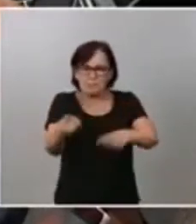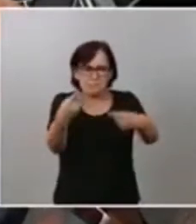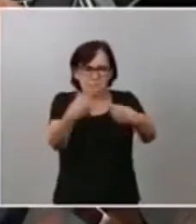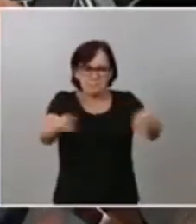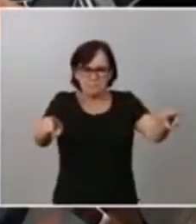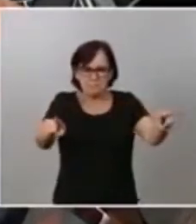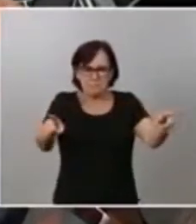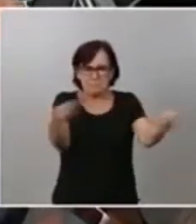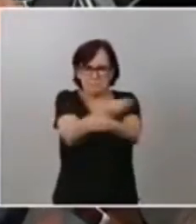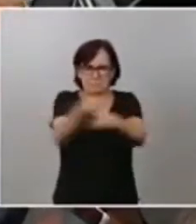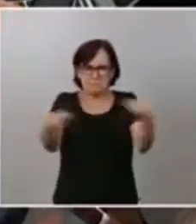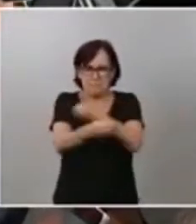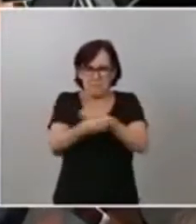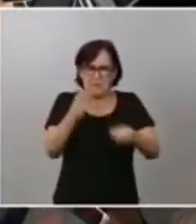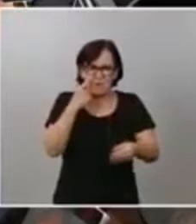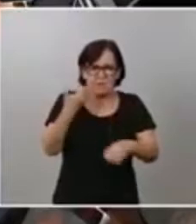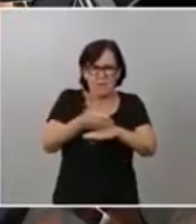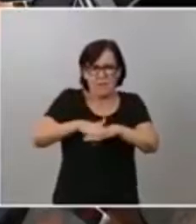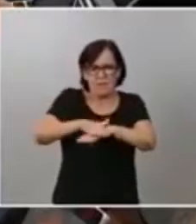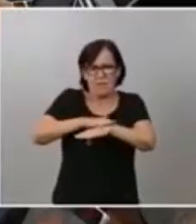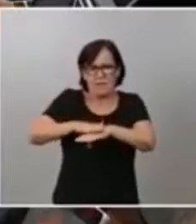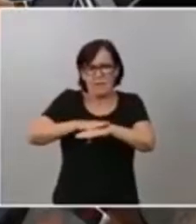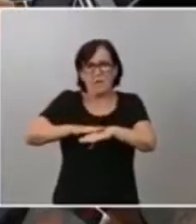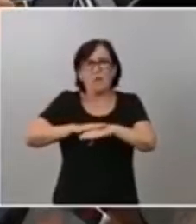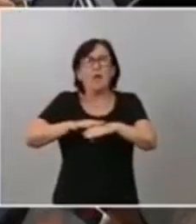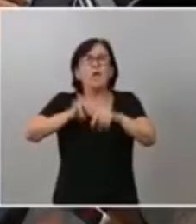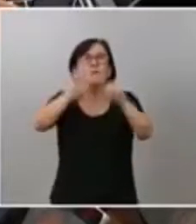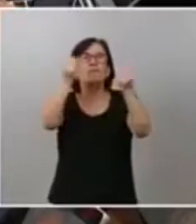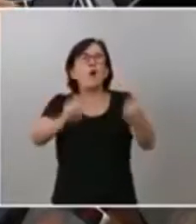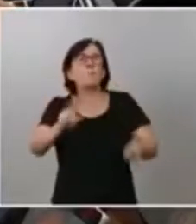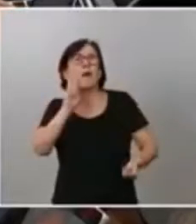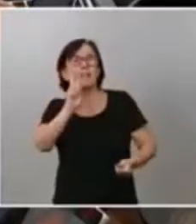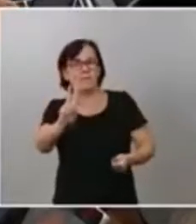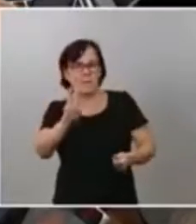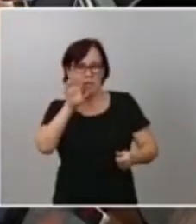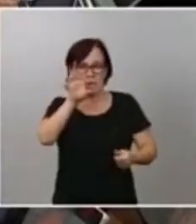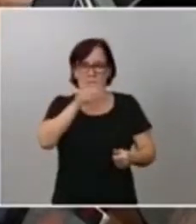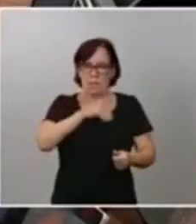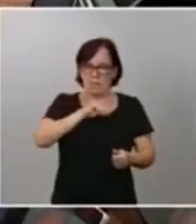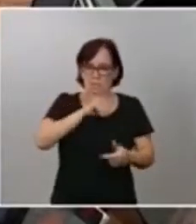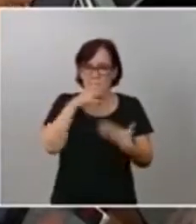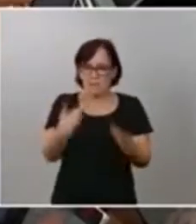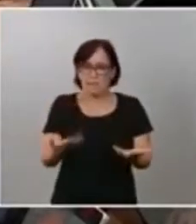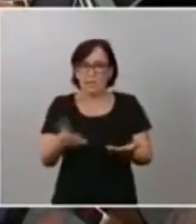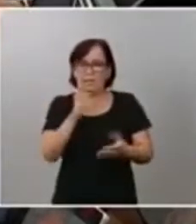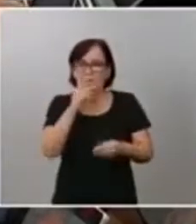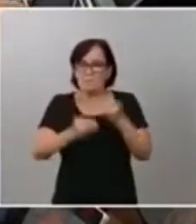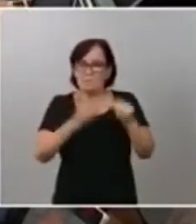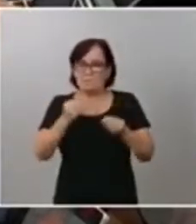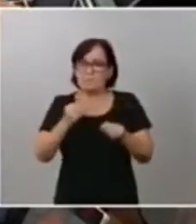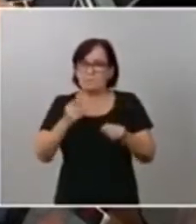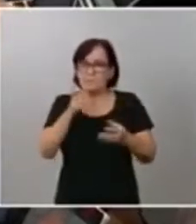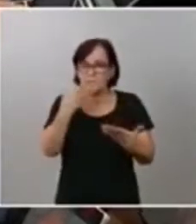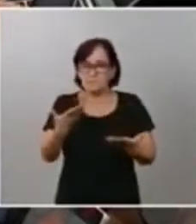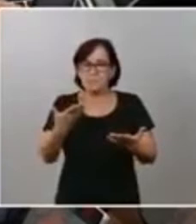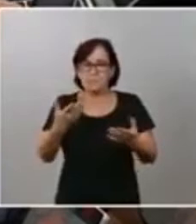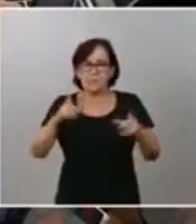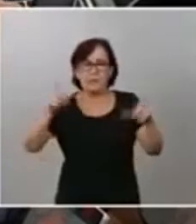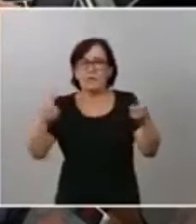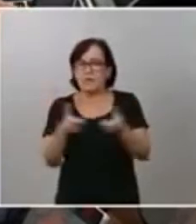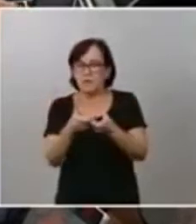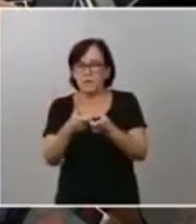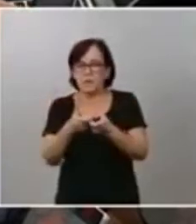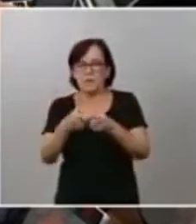fundamental como es el modelo de Estado. Y también, bueno, a raíz de la reunión también con Ciudadanos, desde Unidas del Podemos,